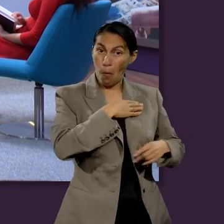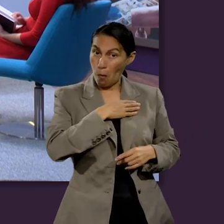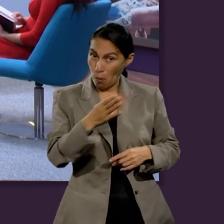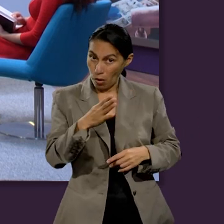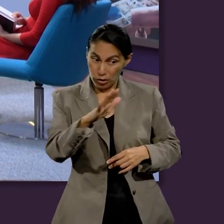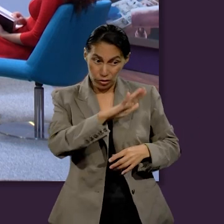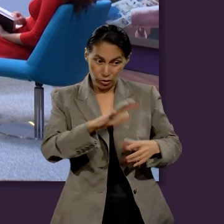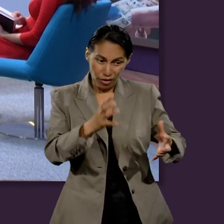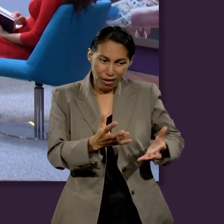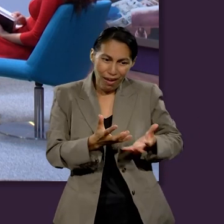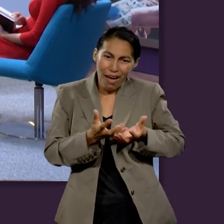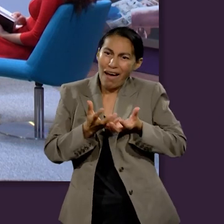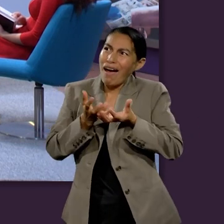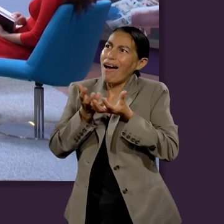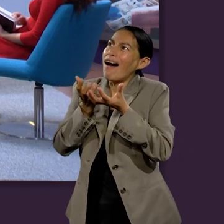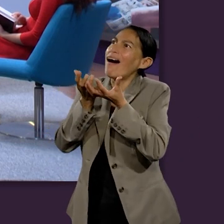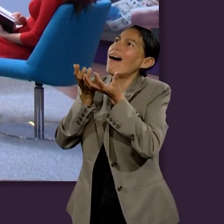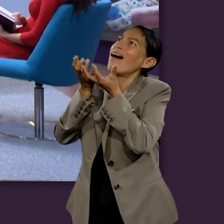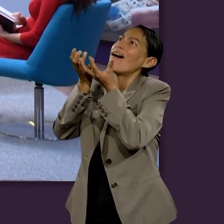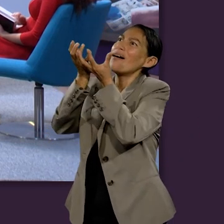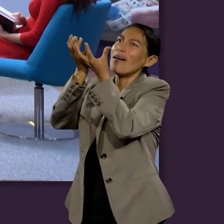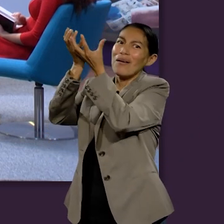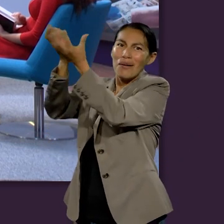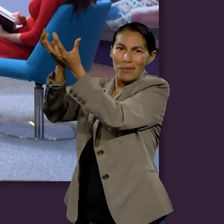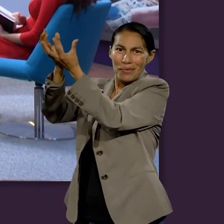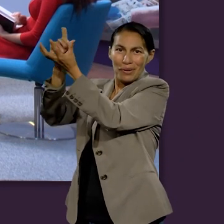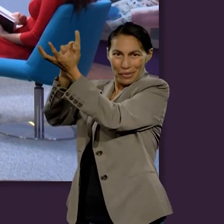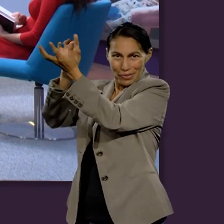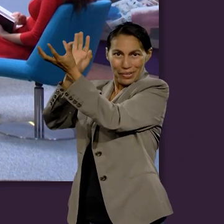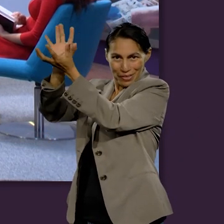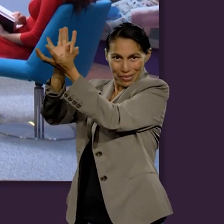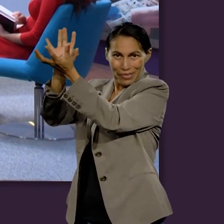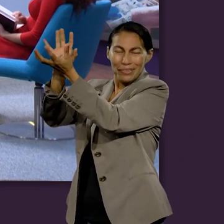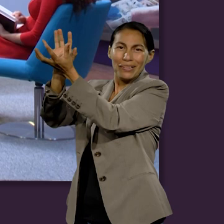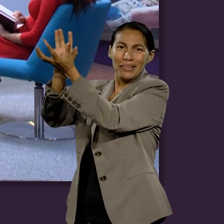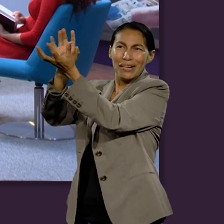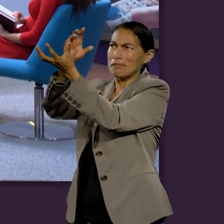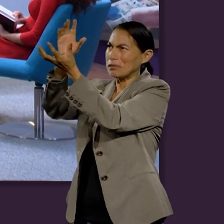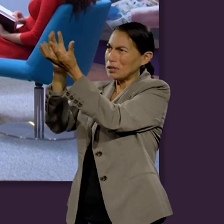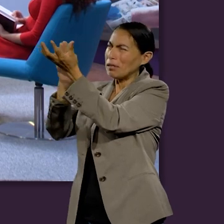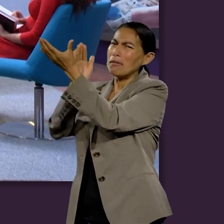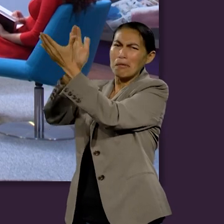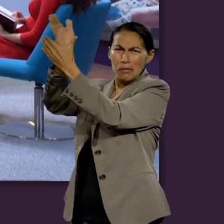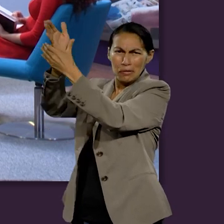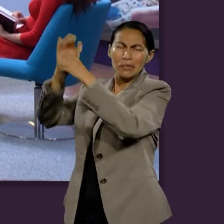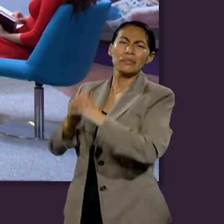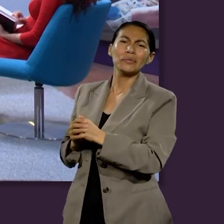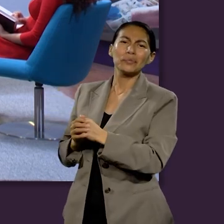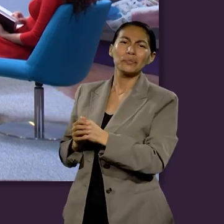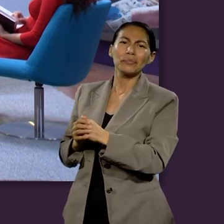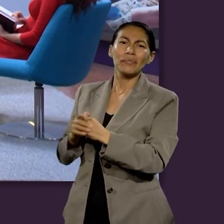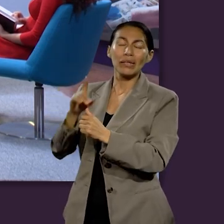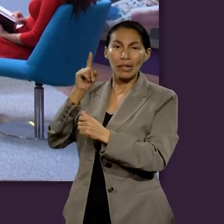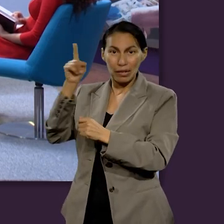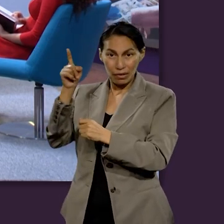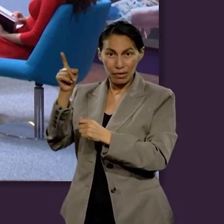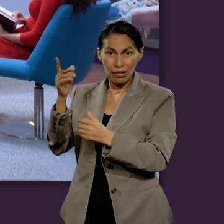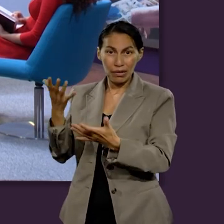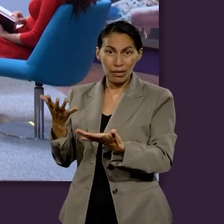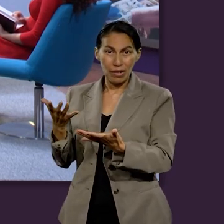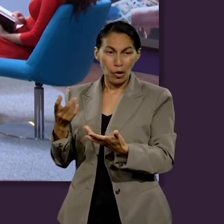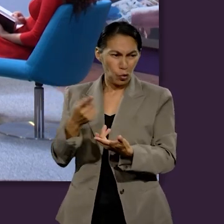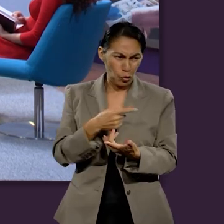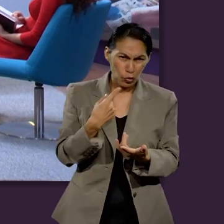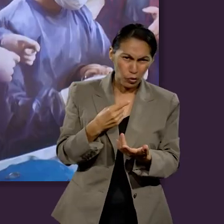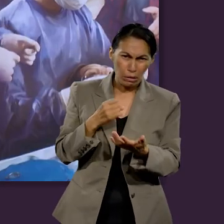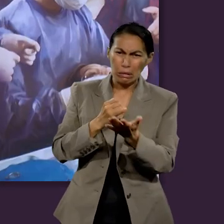lleva hacia el cielo, pasamos el milenio allí y entonces se ponen tronos y nos dan ese momento, como explicaba el